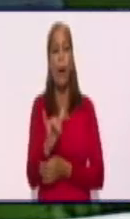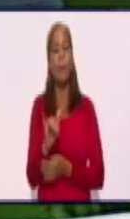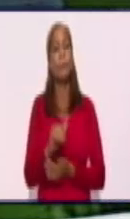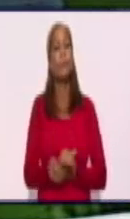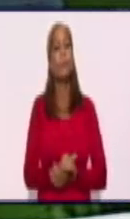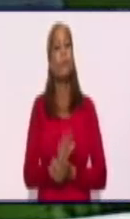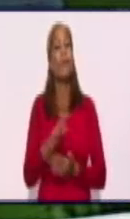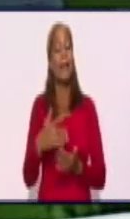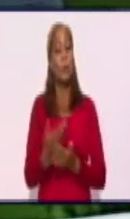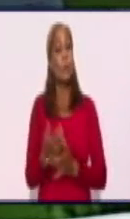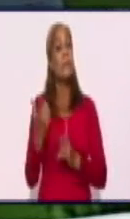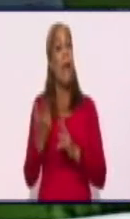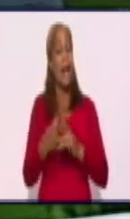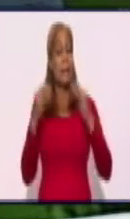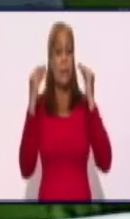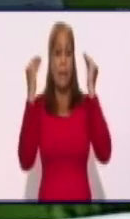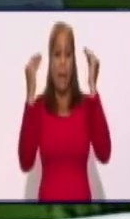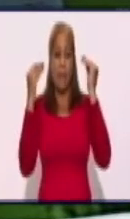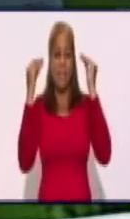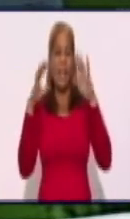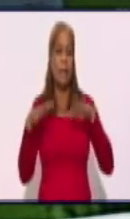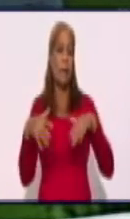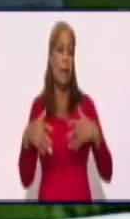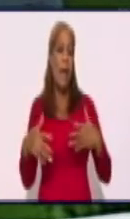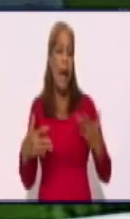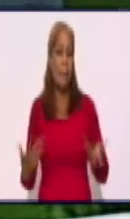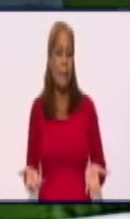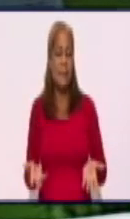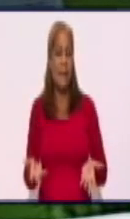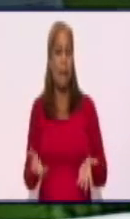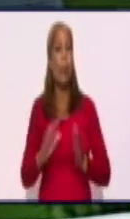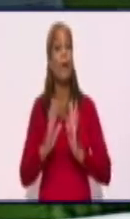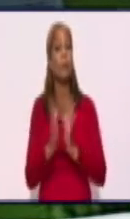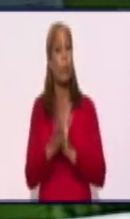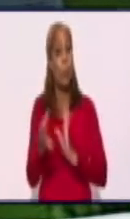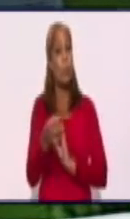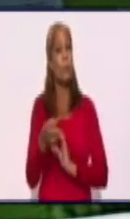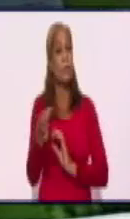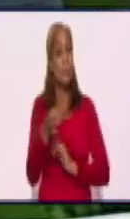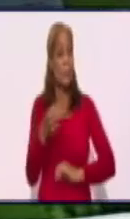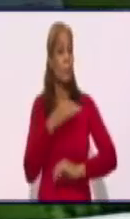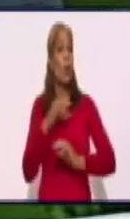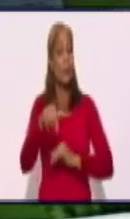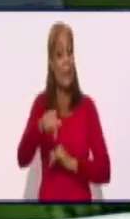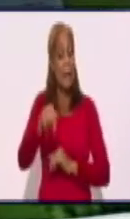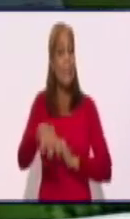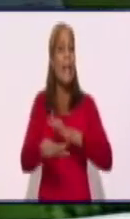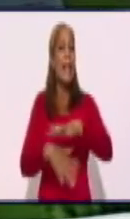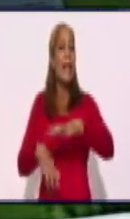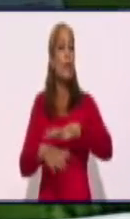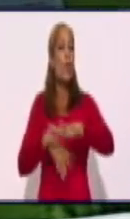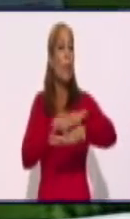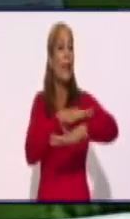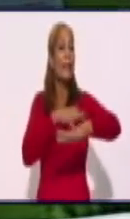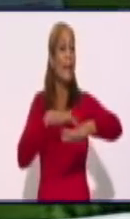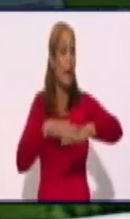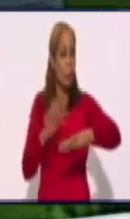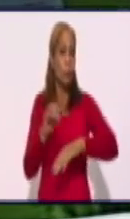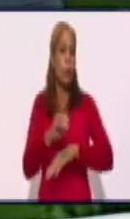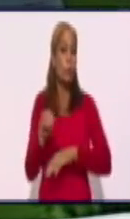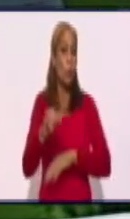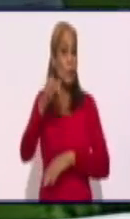Habría que analizar entonces qué ha estado pasando en estos municipios de acá, de la zona del Cauto. Quizás es donde mayor